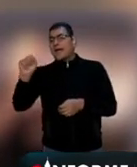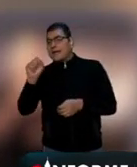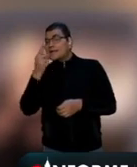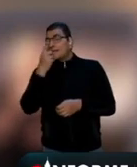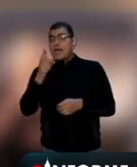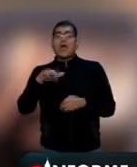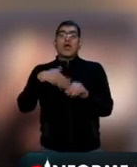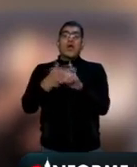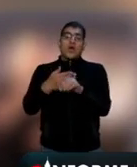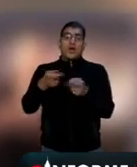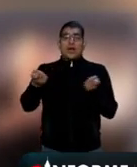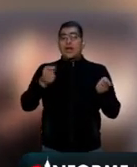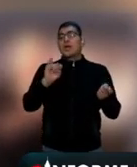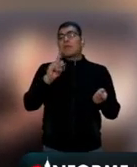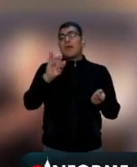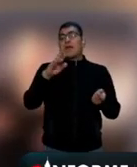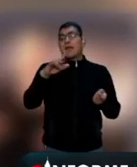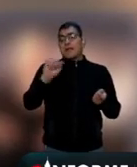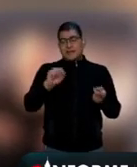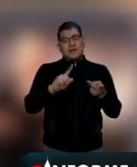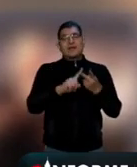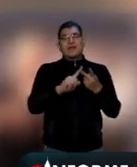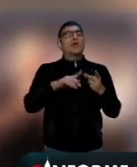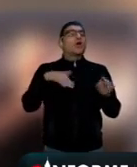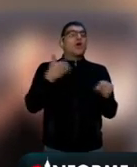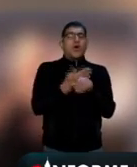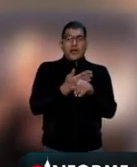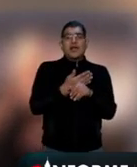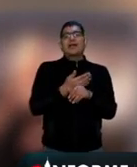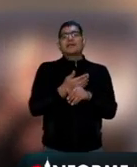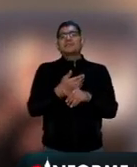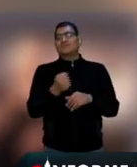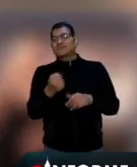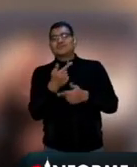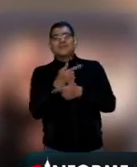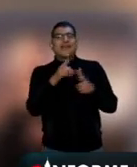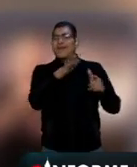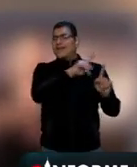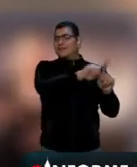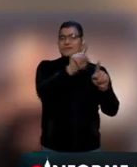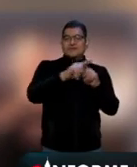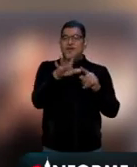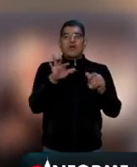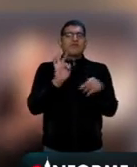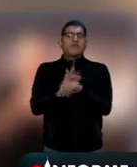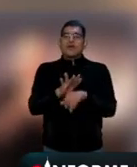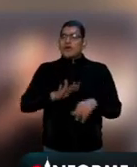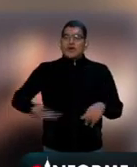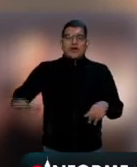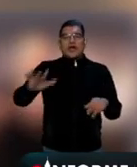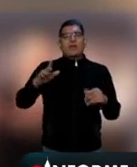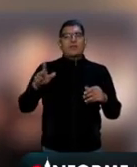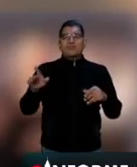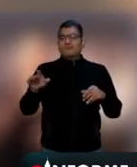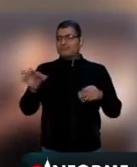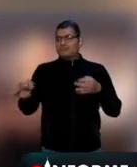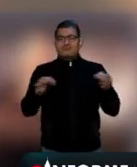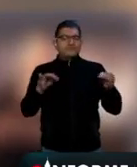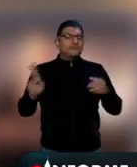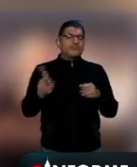antiimperialista, antineoliberal y por la defensa de los pueblos, del territorio,